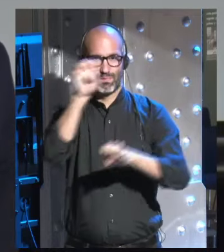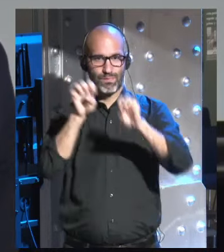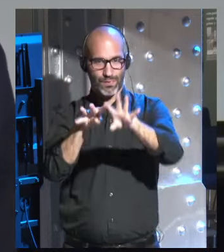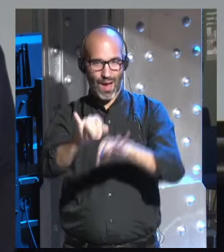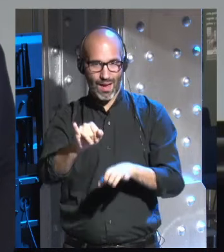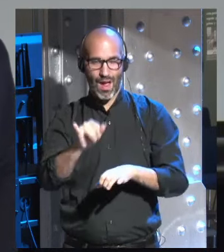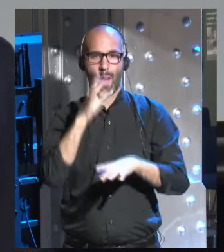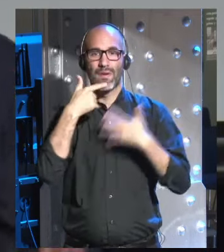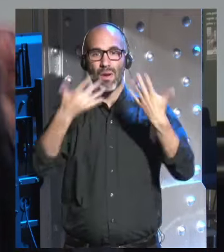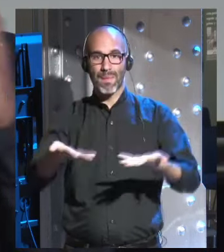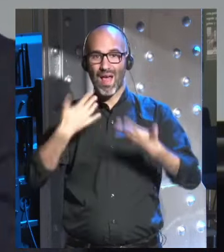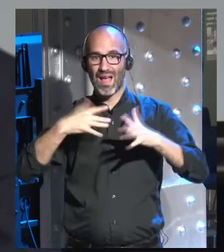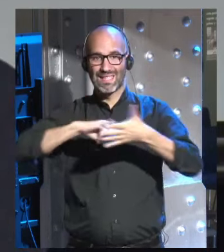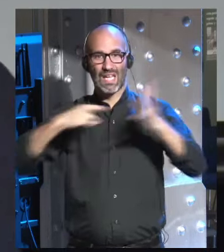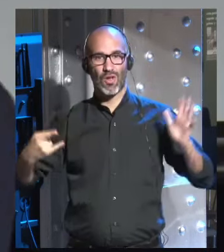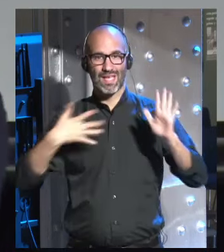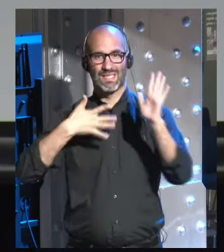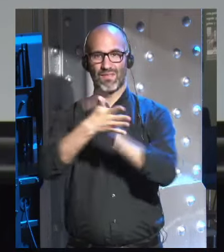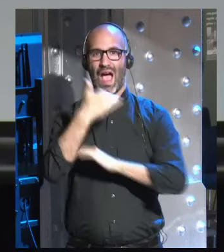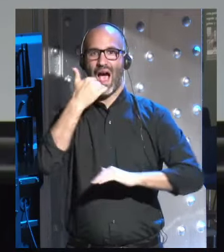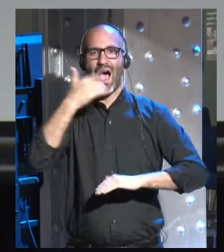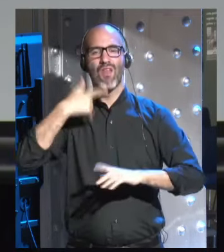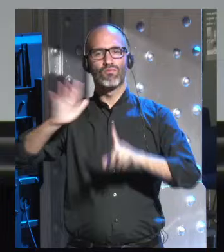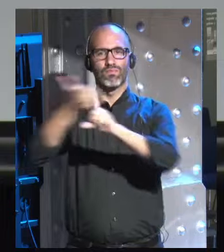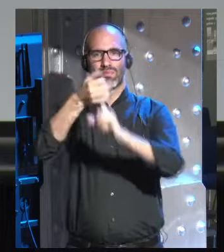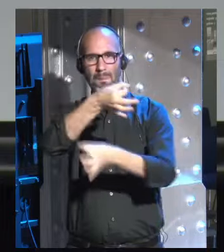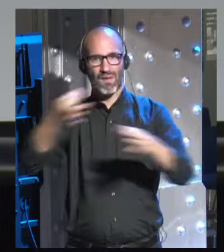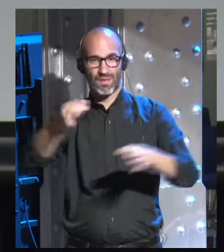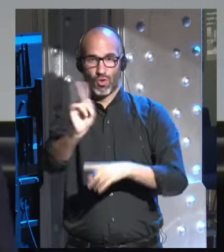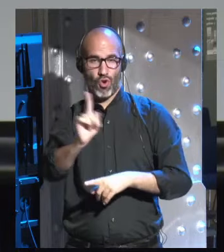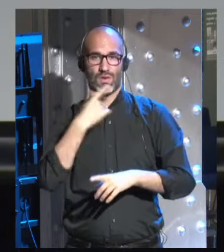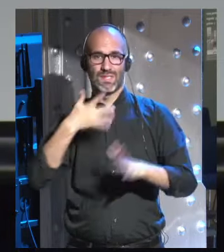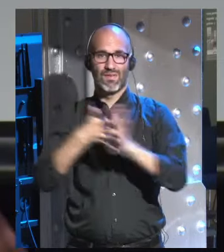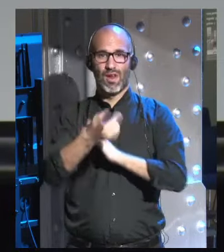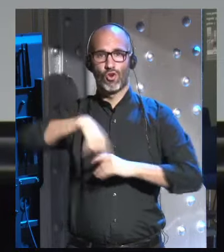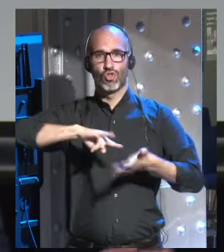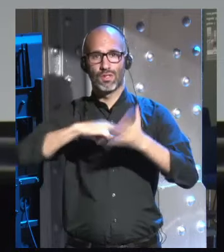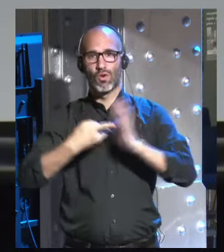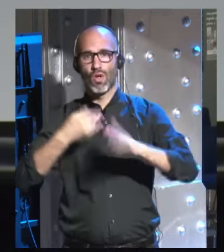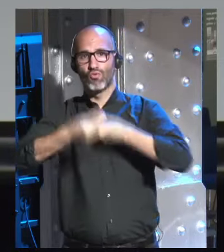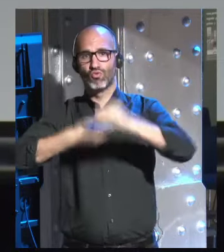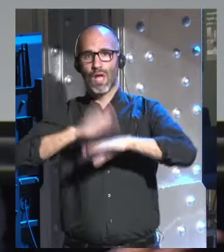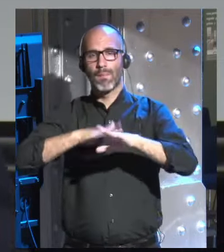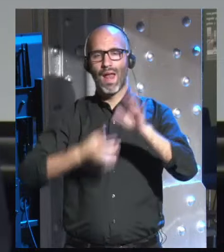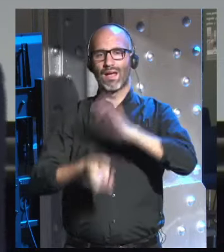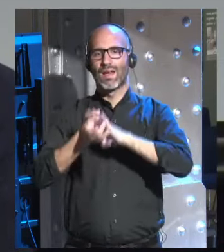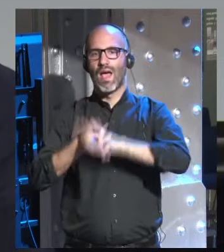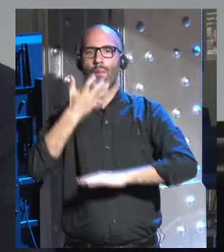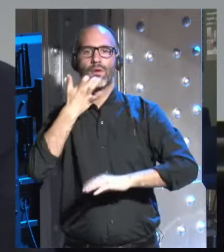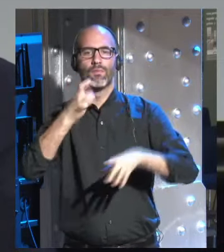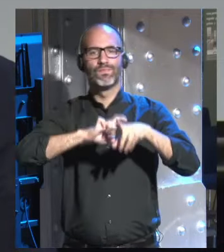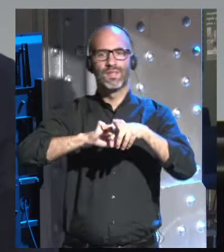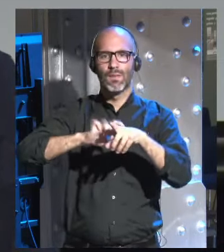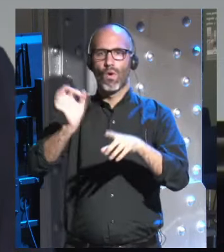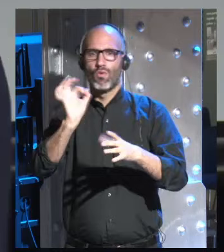la tecnología nunca es determinista podemos utilizar la misma tecnología para crear tipos